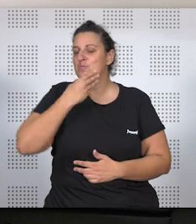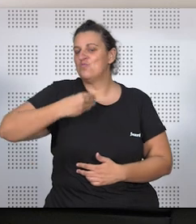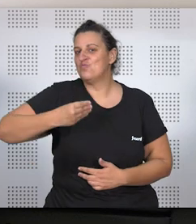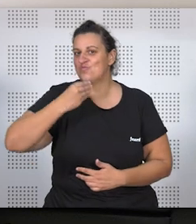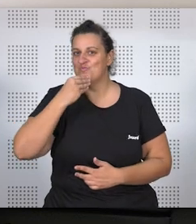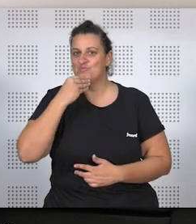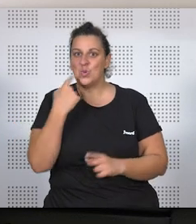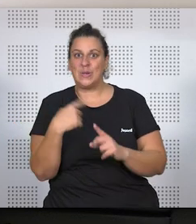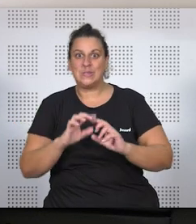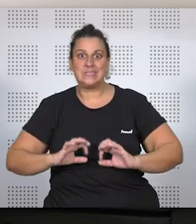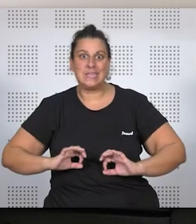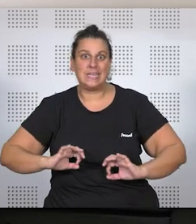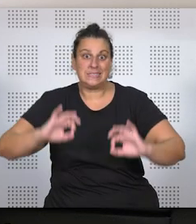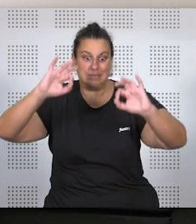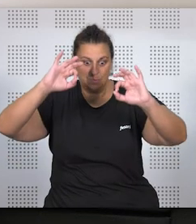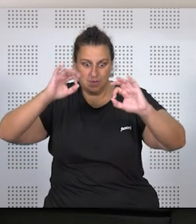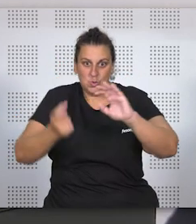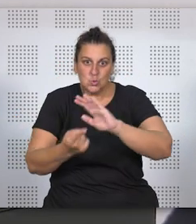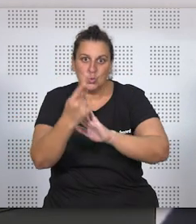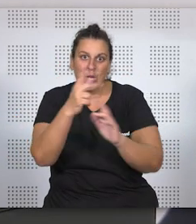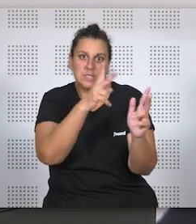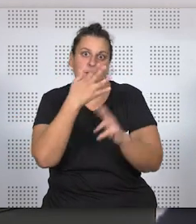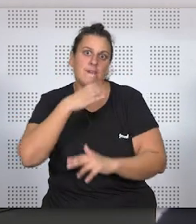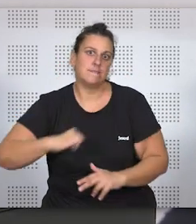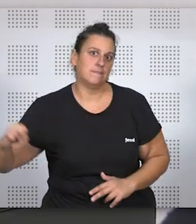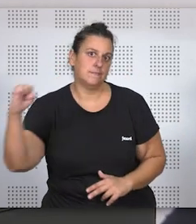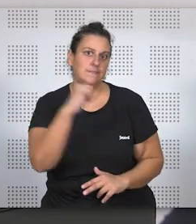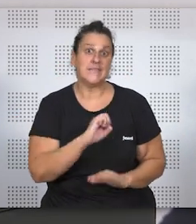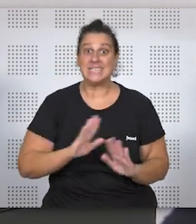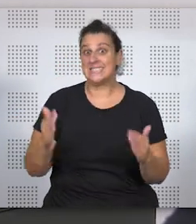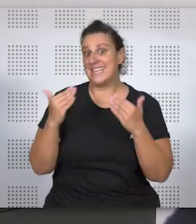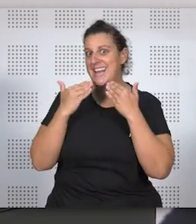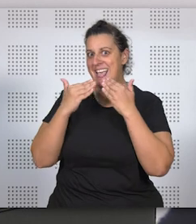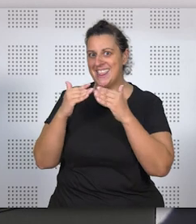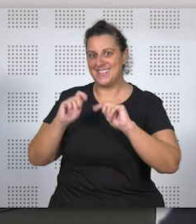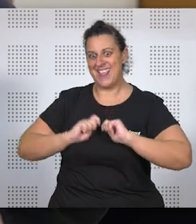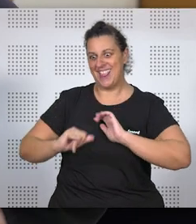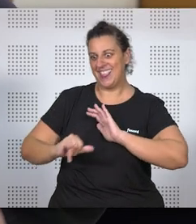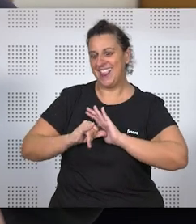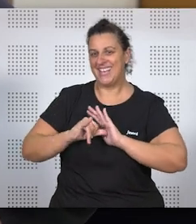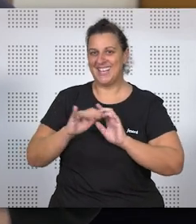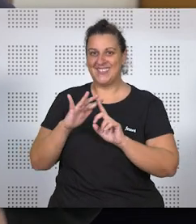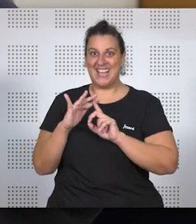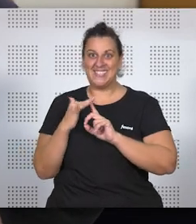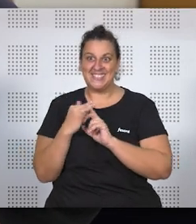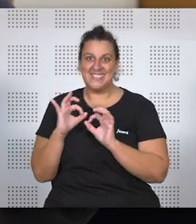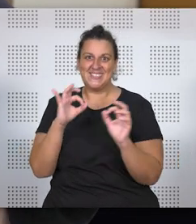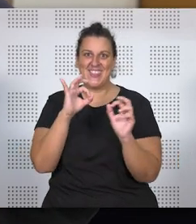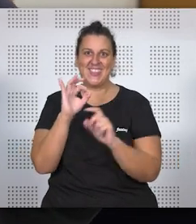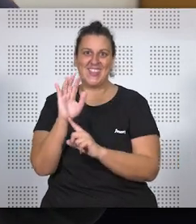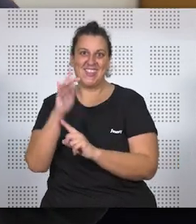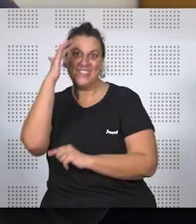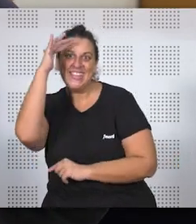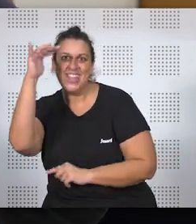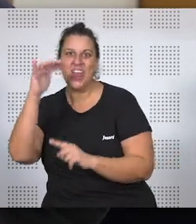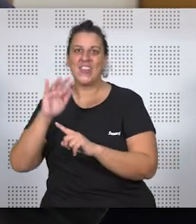concreto, surge una serie extraordinaria. Pues muchas gracias por acercarnos a esta dimensión, Muchas gracias a vosotros, un placer